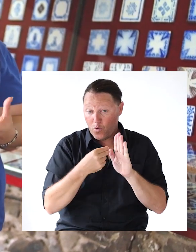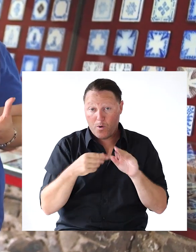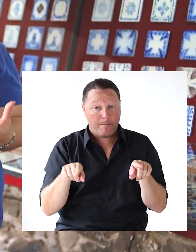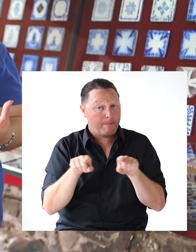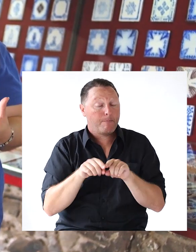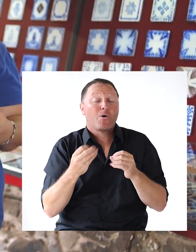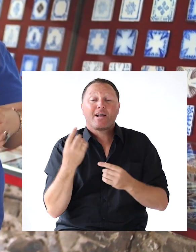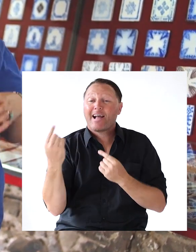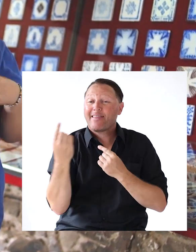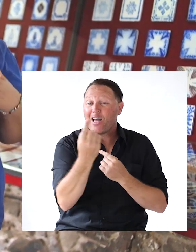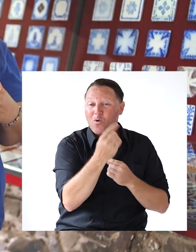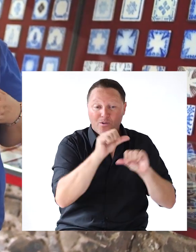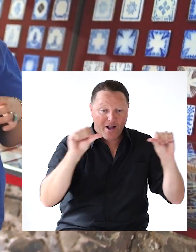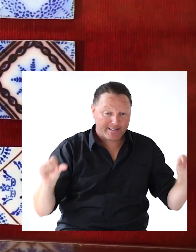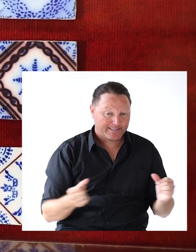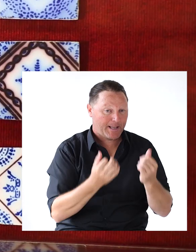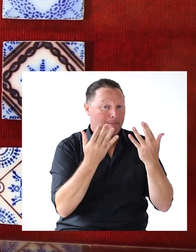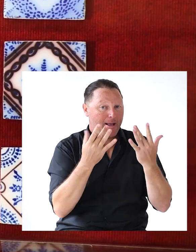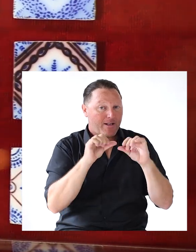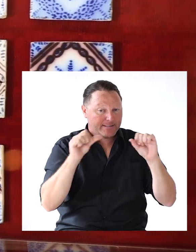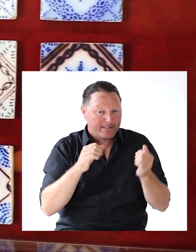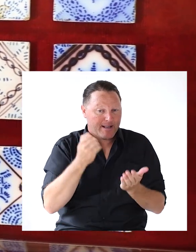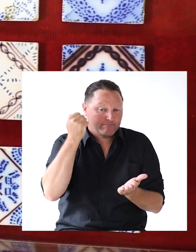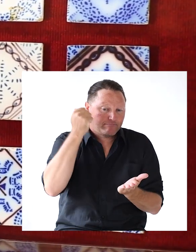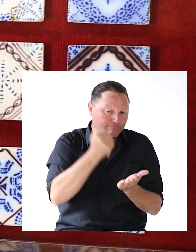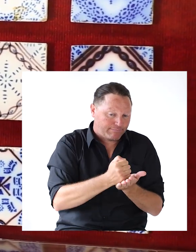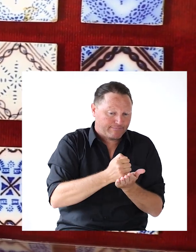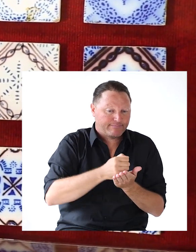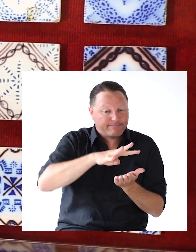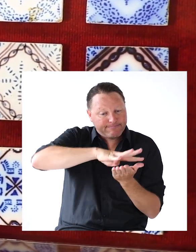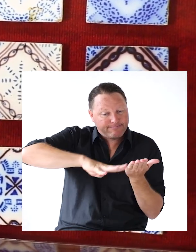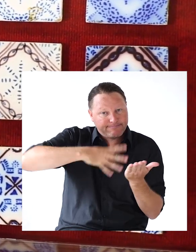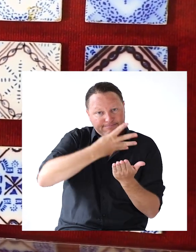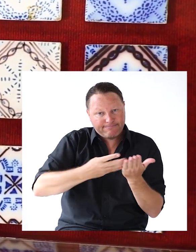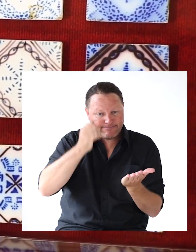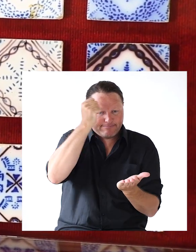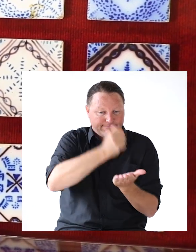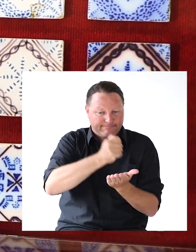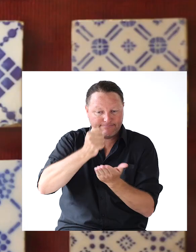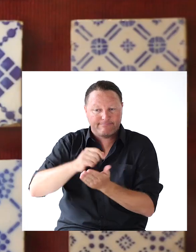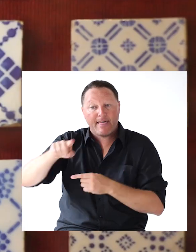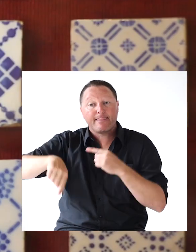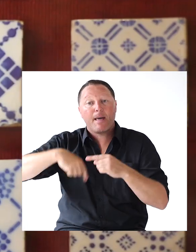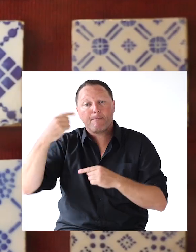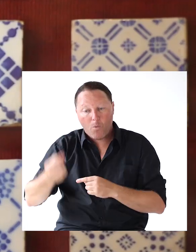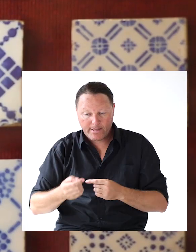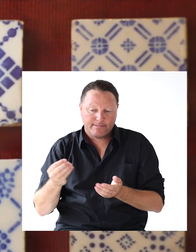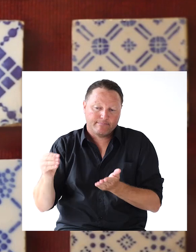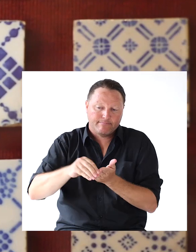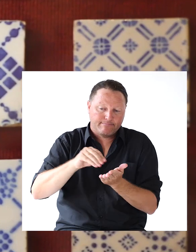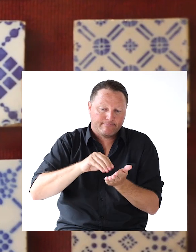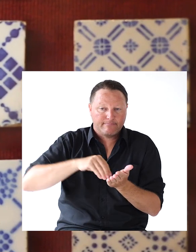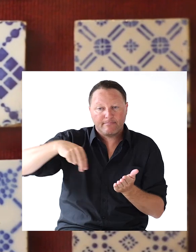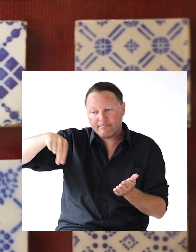Porque cada artesano Elaboraba una plantilla Calada Y luego se impregnaba